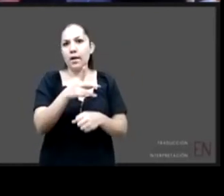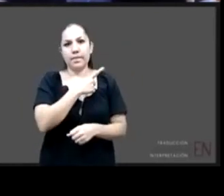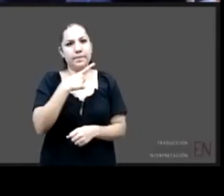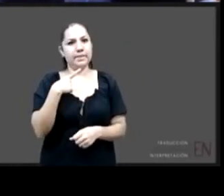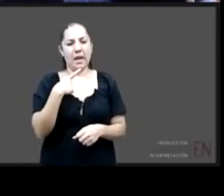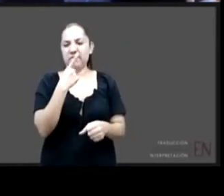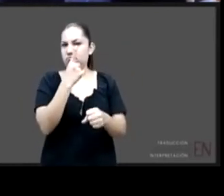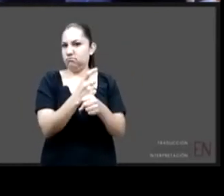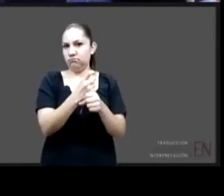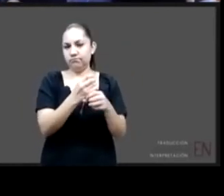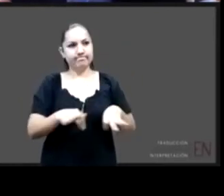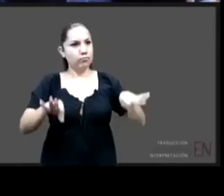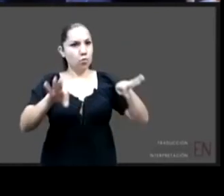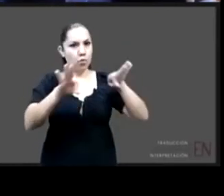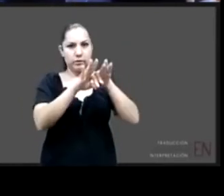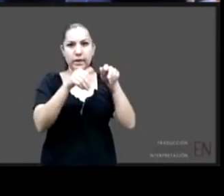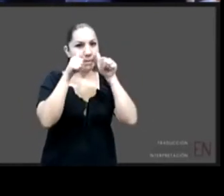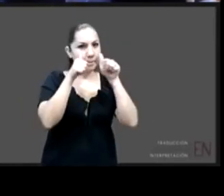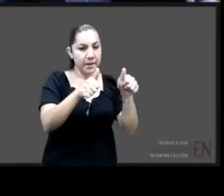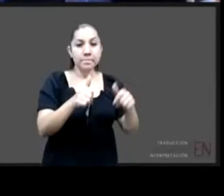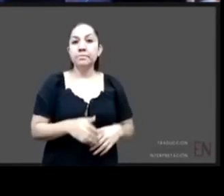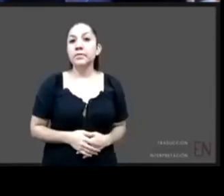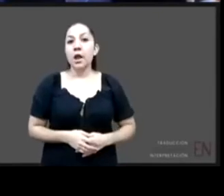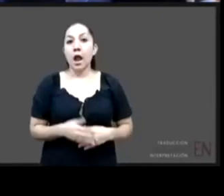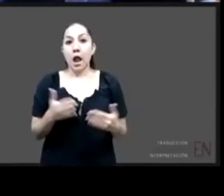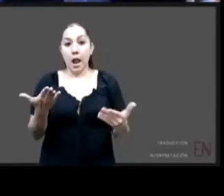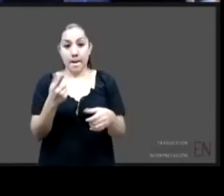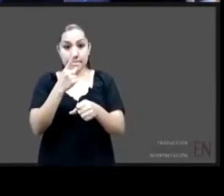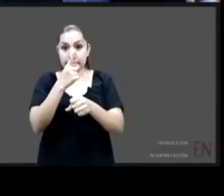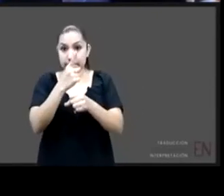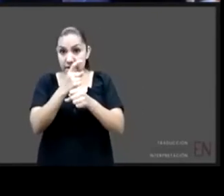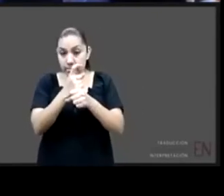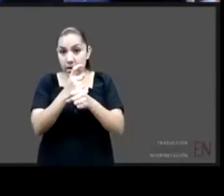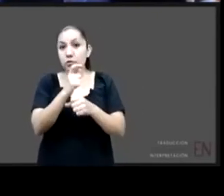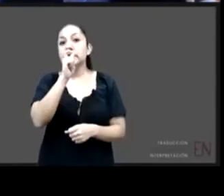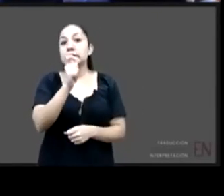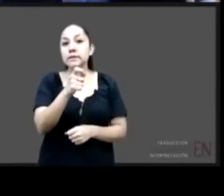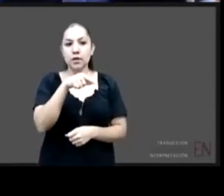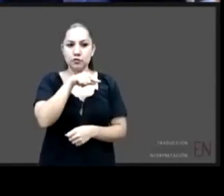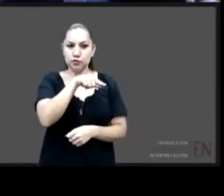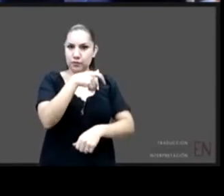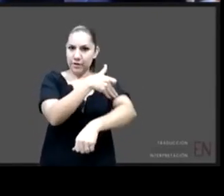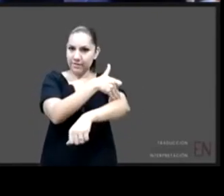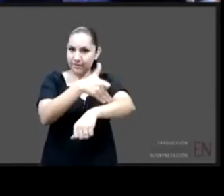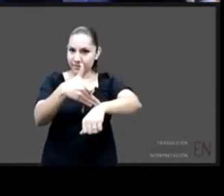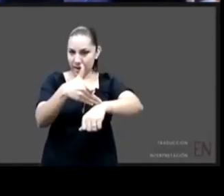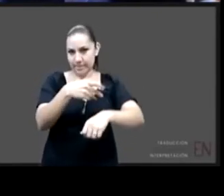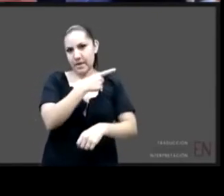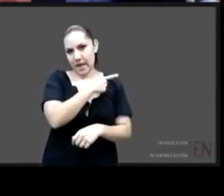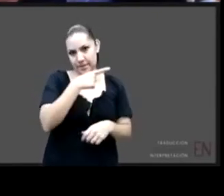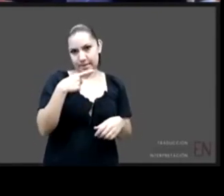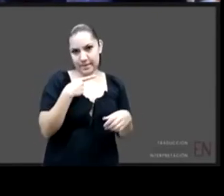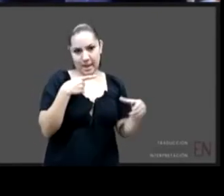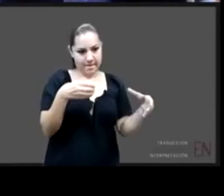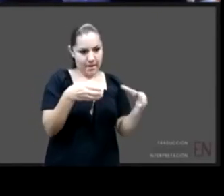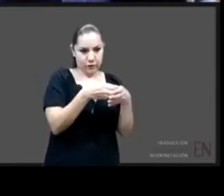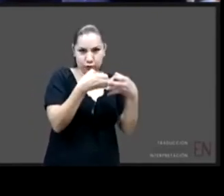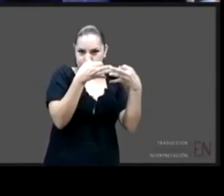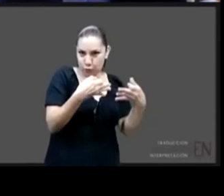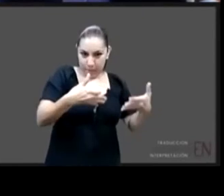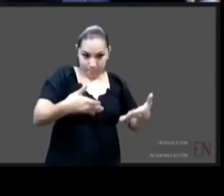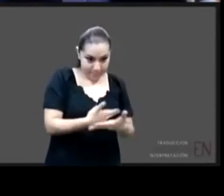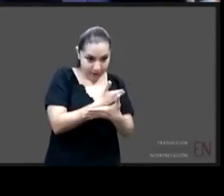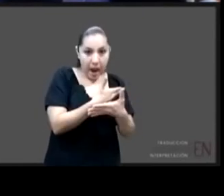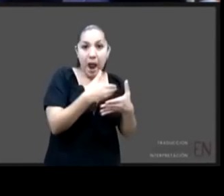protección es el acogimiento por parte de la familia de origen, sea extensa o sea ampliada. La segunda